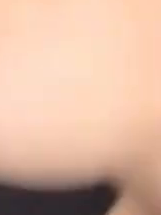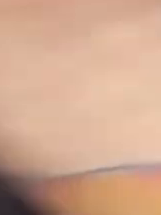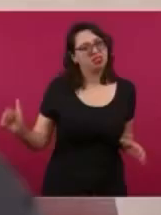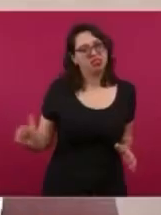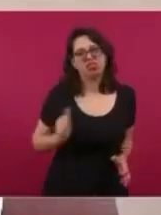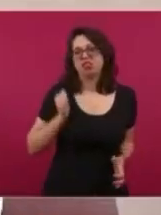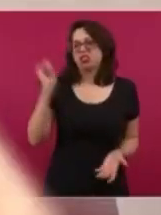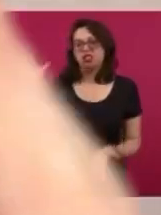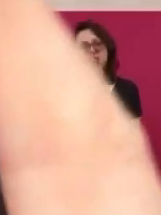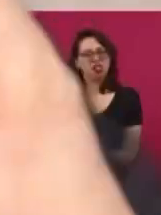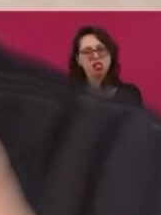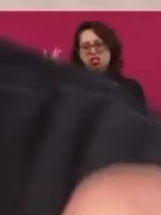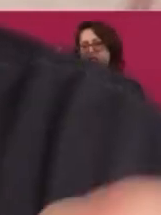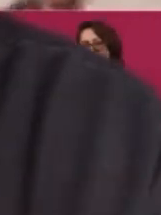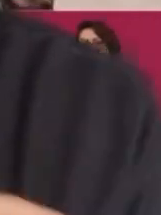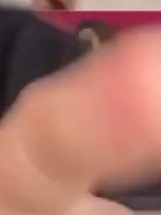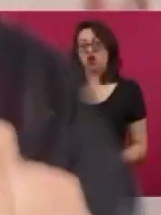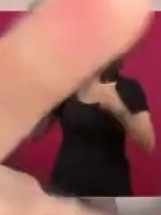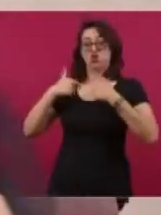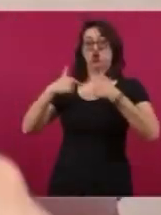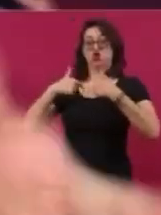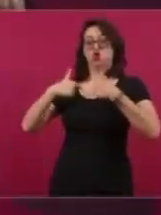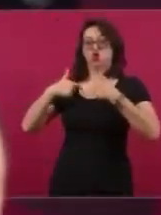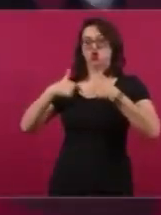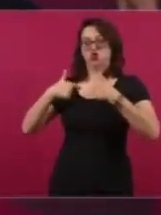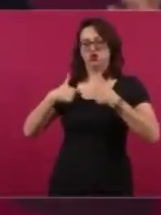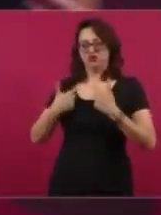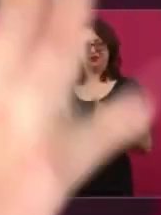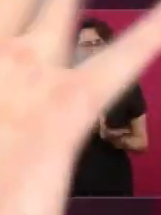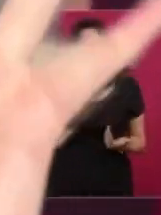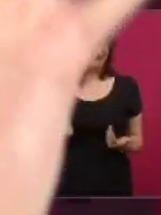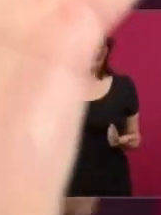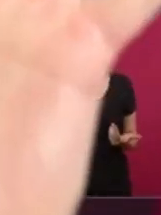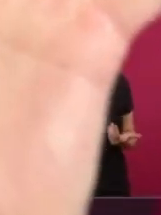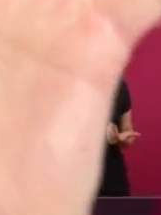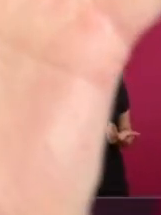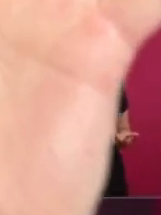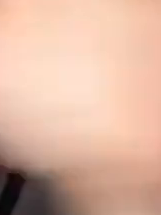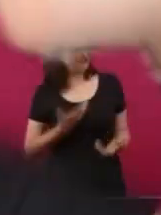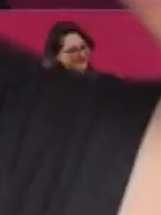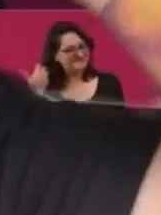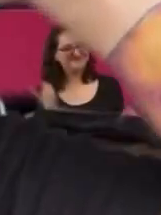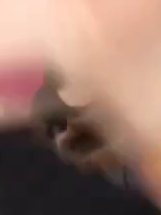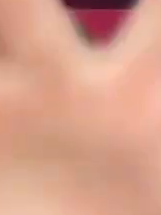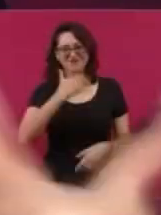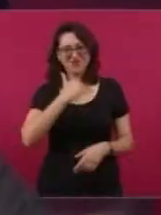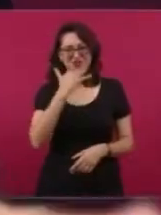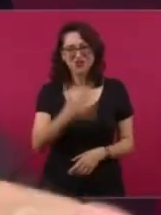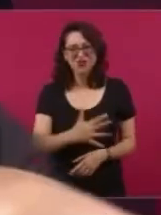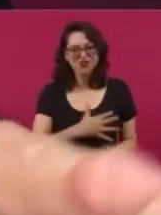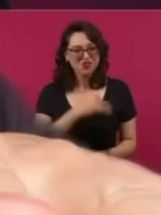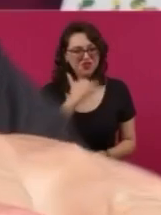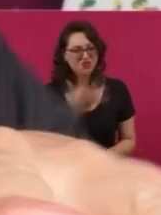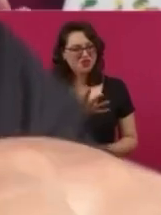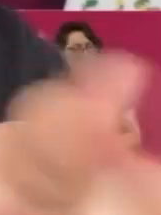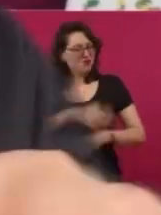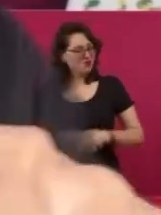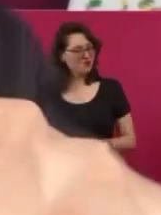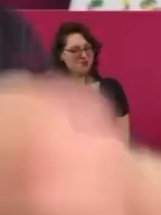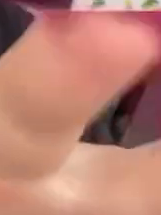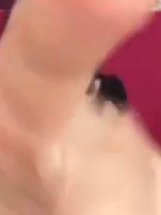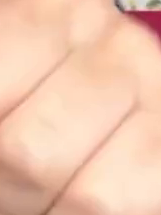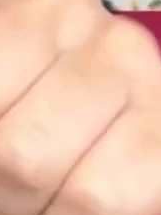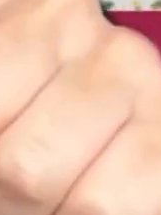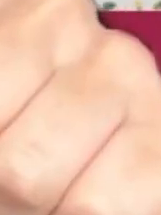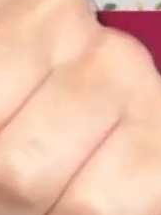¡Bye! Ah, y otra cosita, no te dejes engañar por esos cínicos, no, no, nuestro presidentísimo. Por eso es el pan y el pi, que